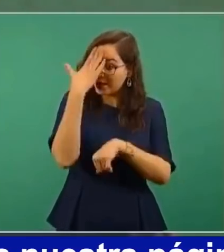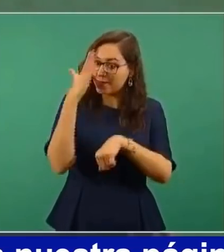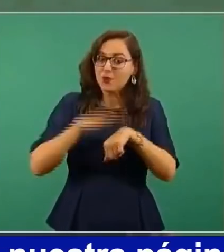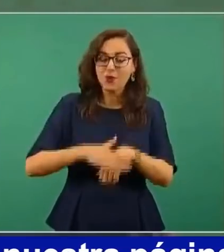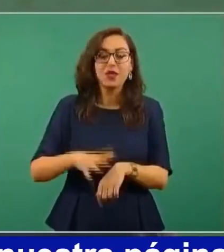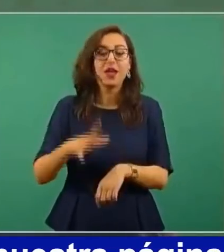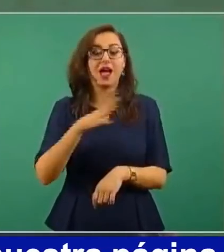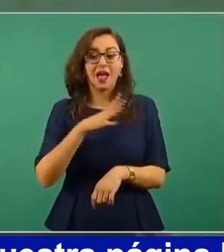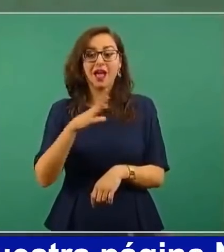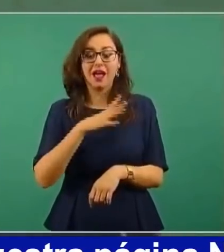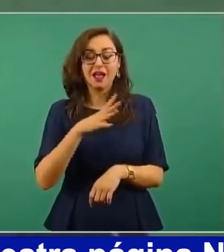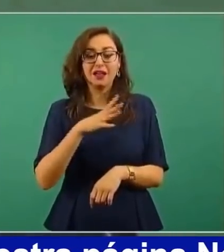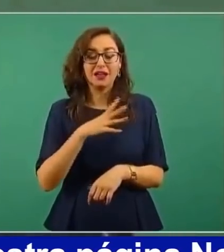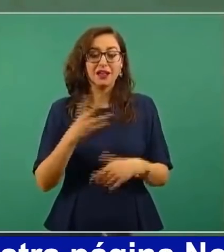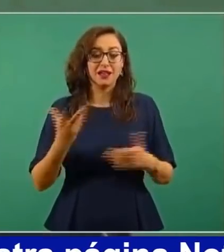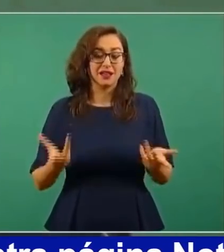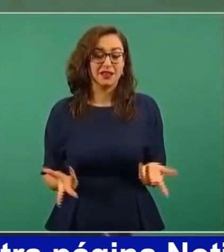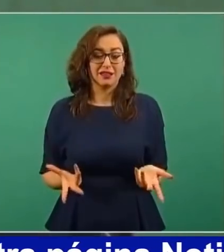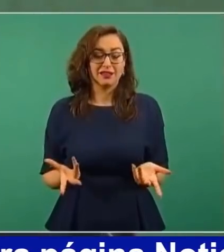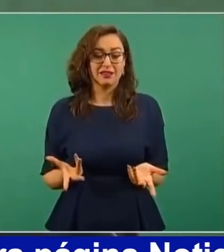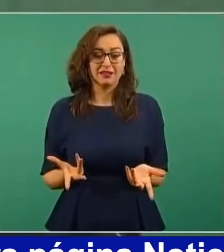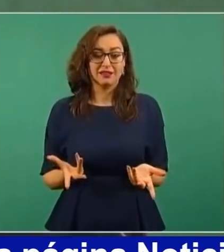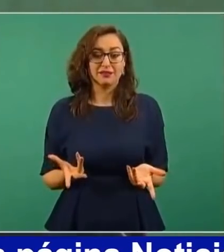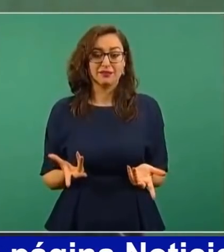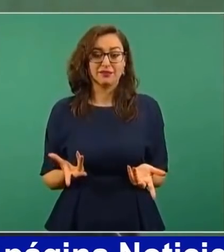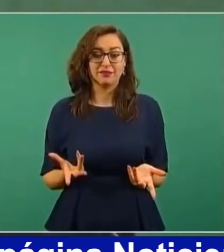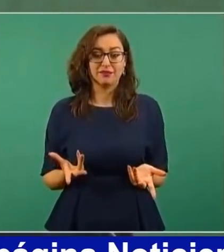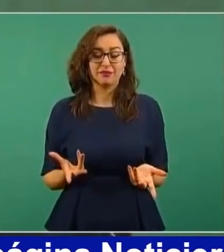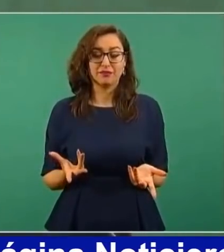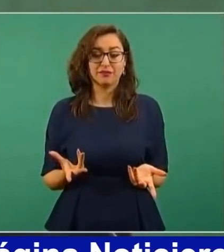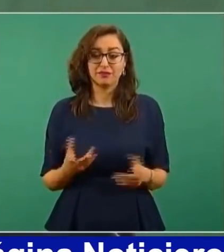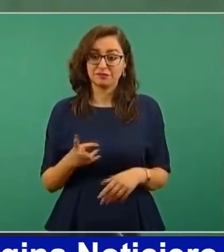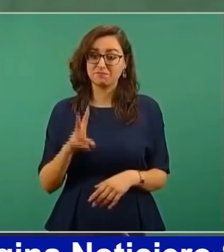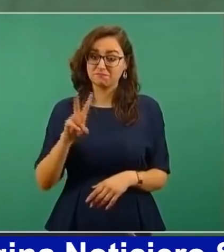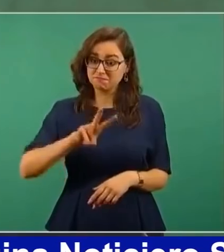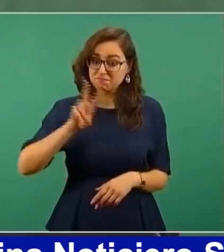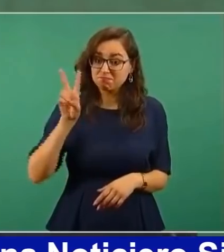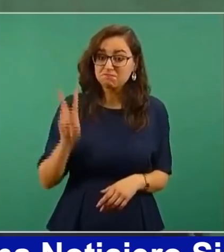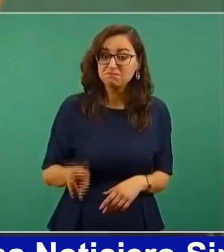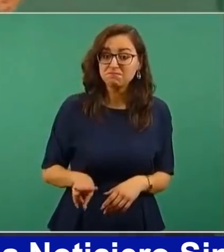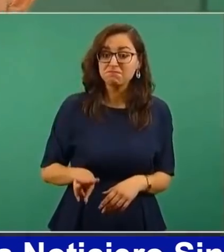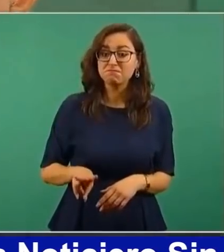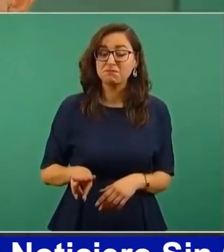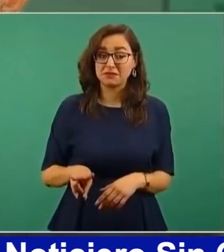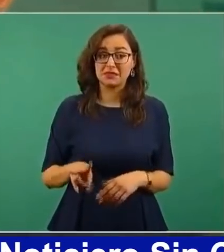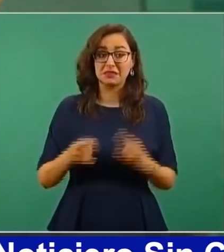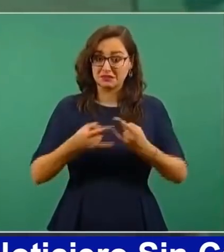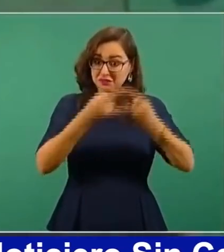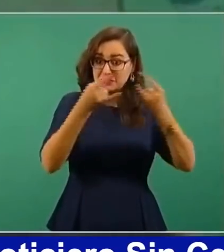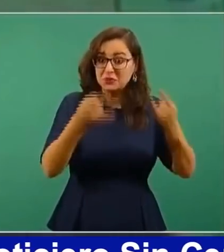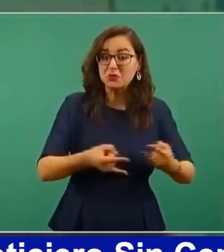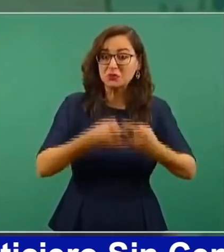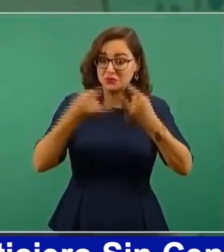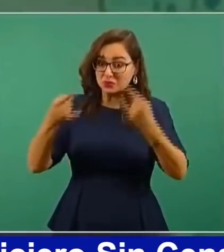parece indicar que son ciertas